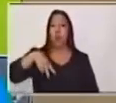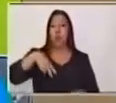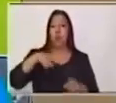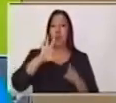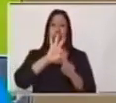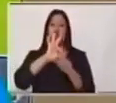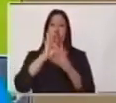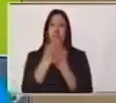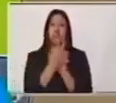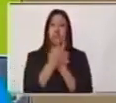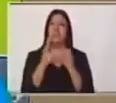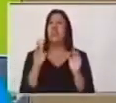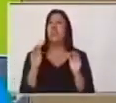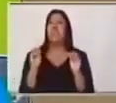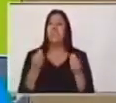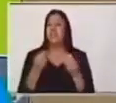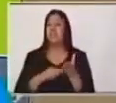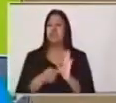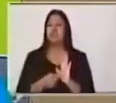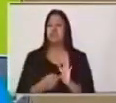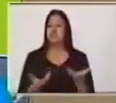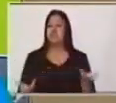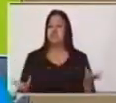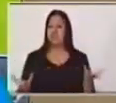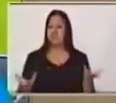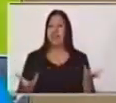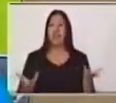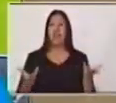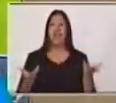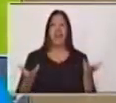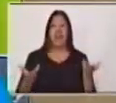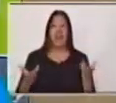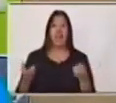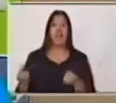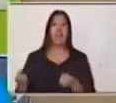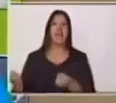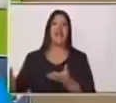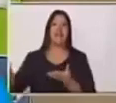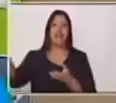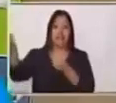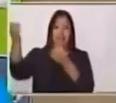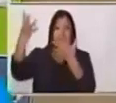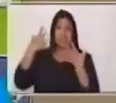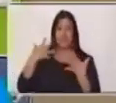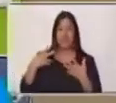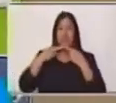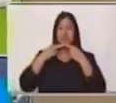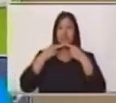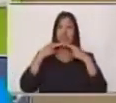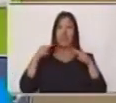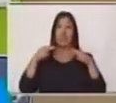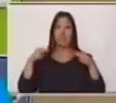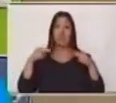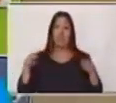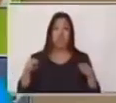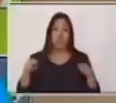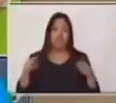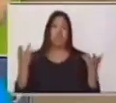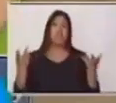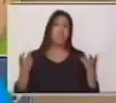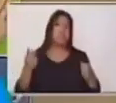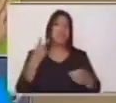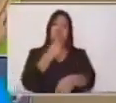Muy bien. Es la transmisión de noticias, relatos, doctrinas, ritos, etcétera,